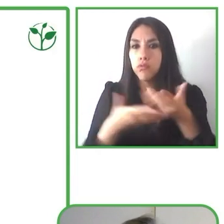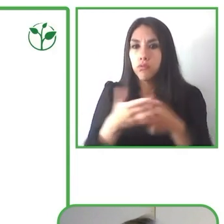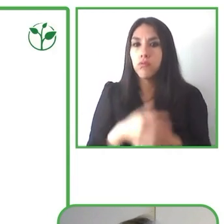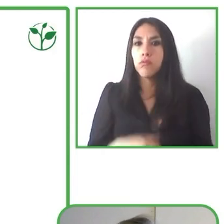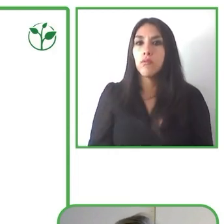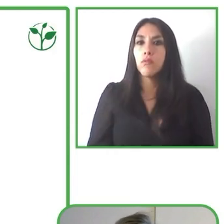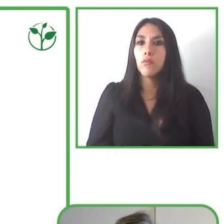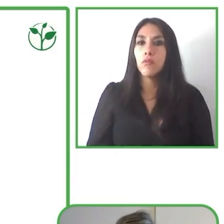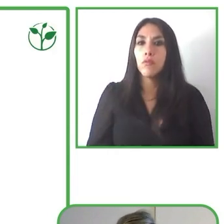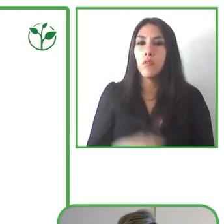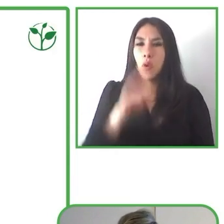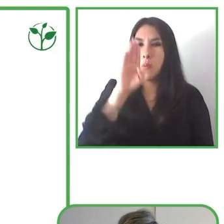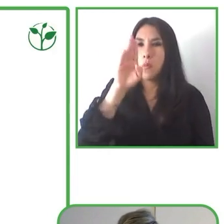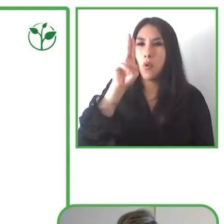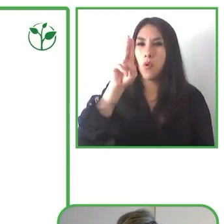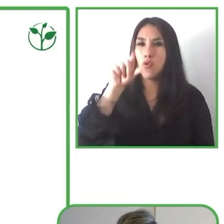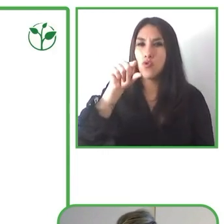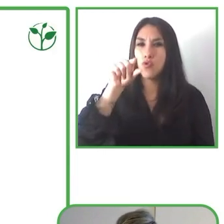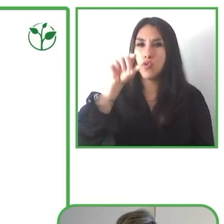Gracias. Gracias.